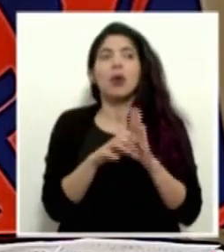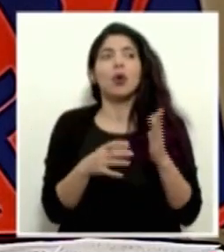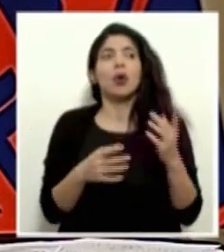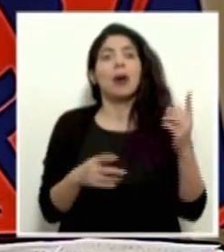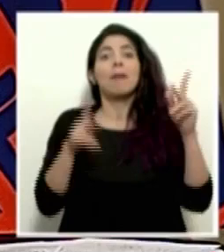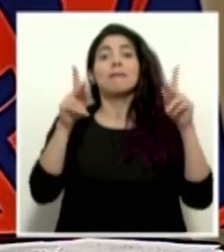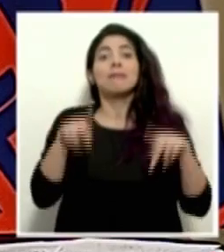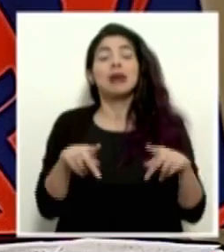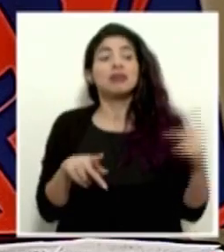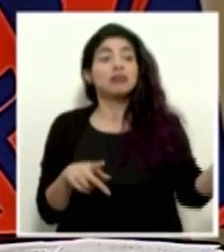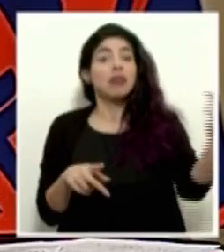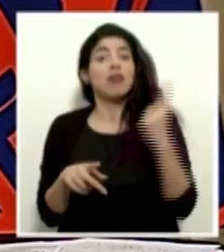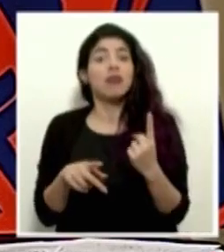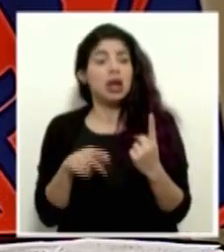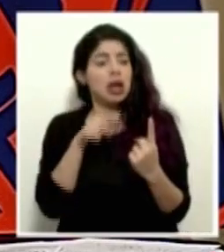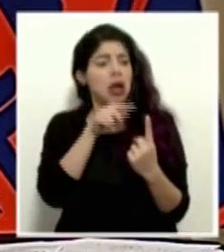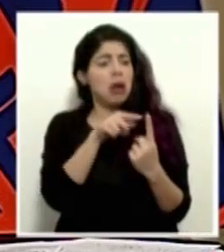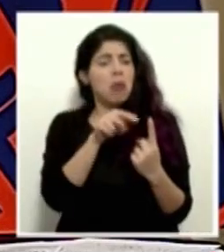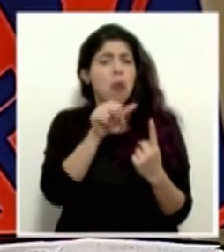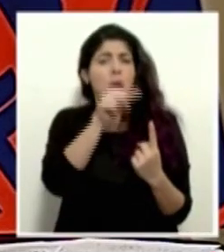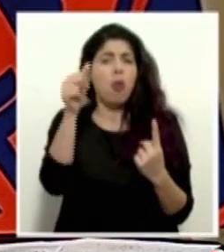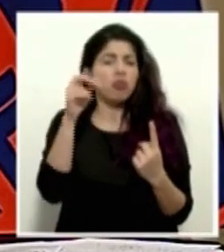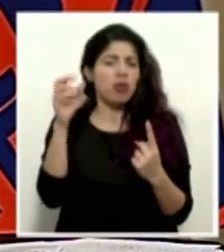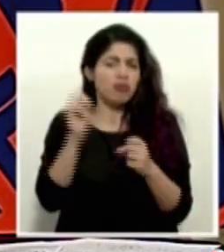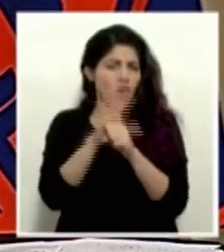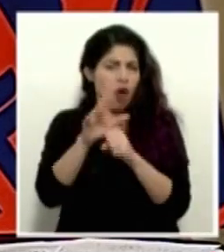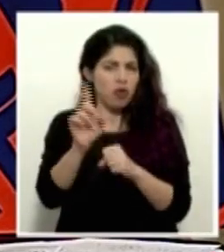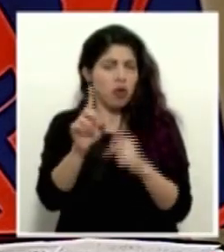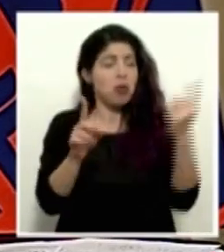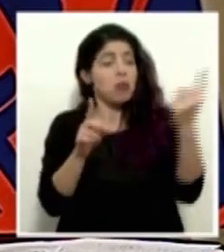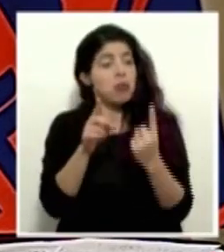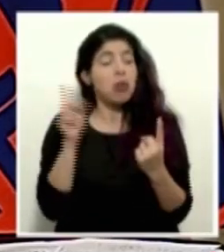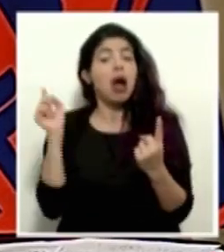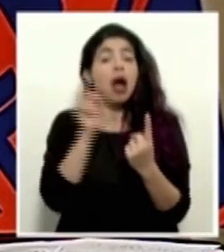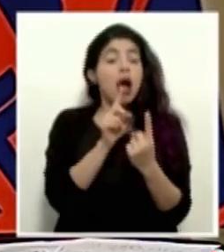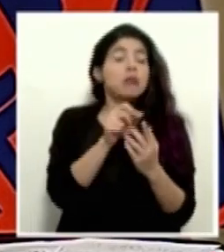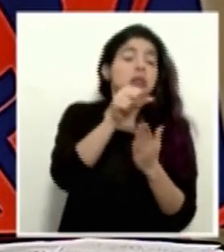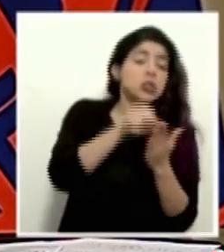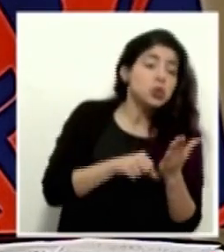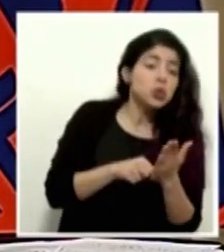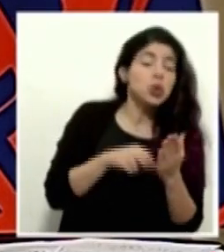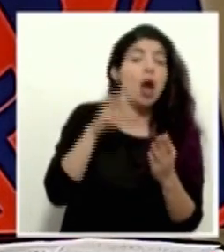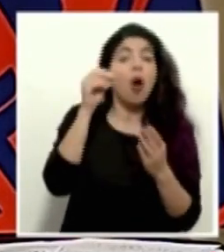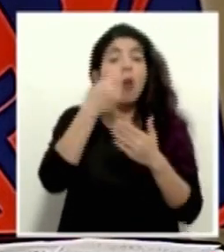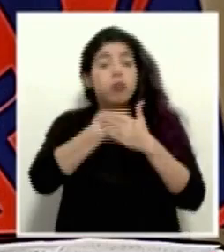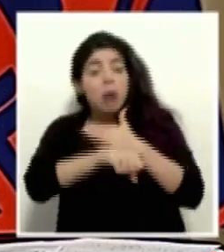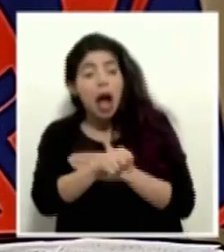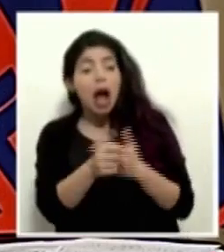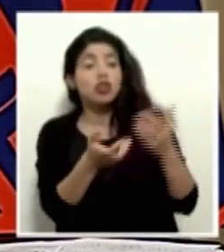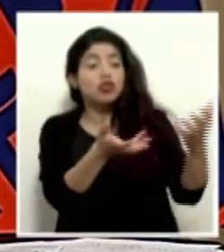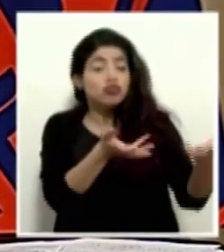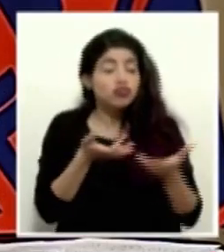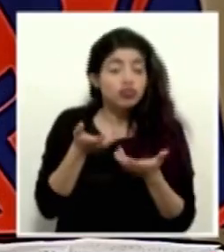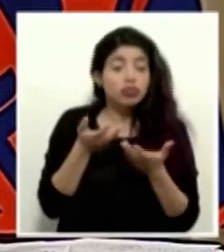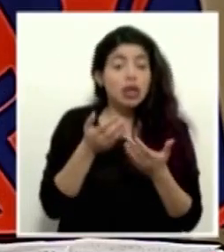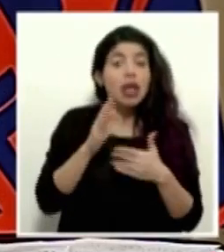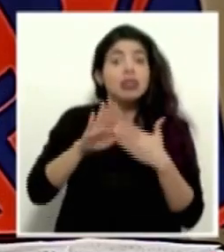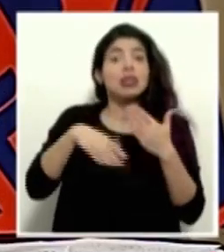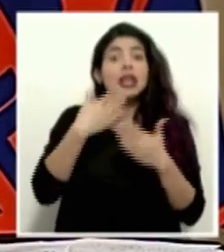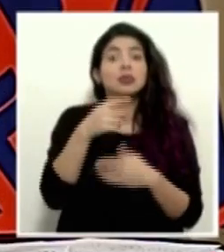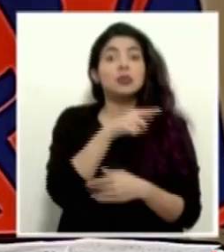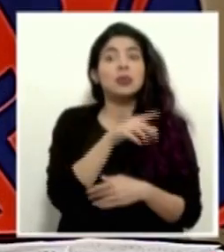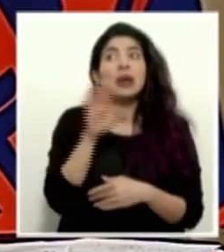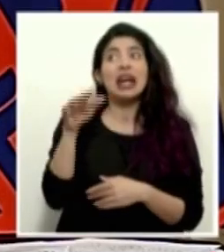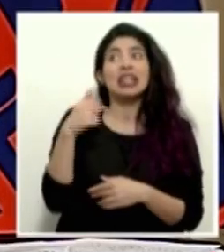por una razón no relacionada a COVID se le hace una cirugía dan a luz etcétera y luego